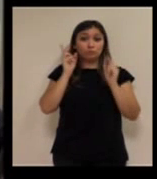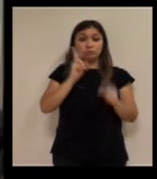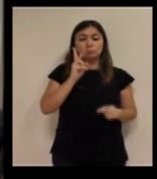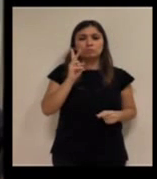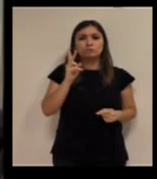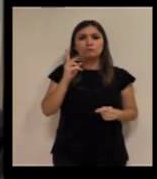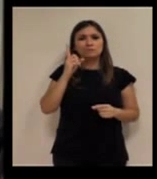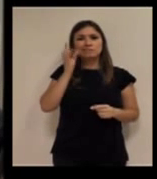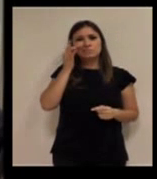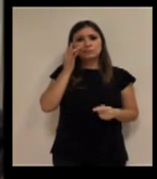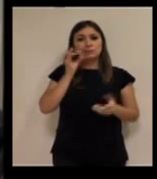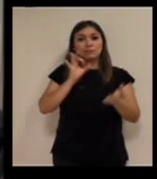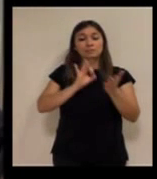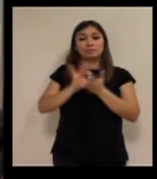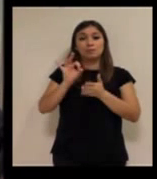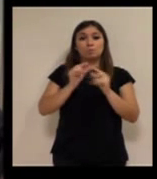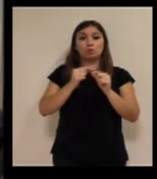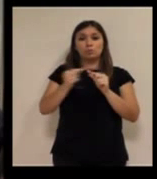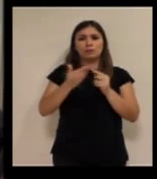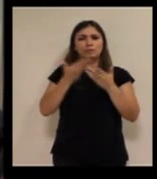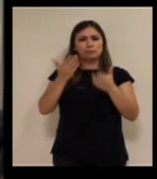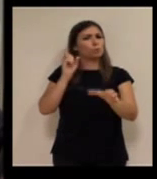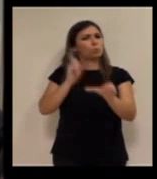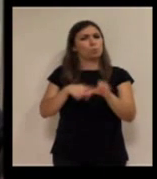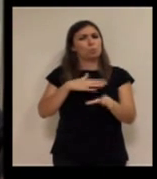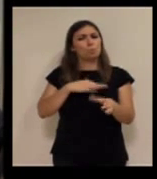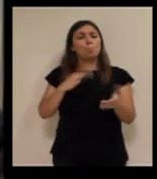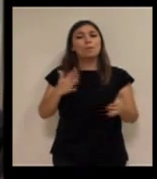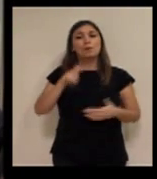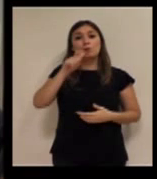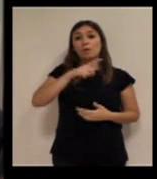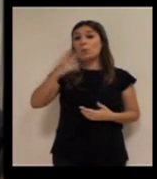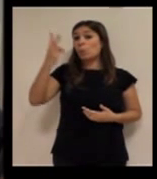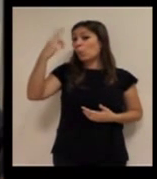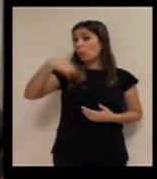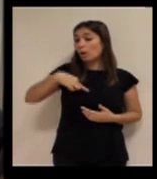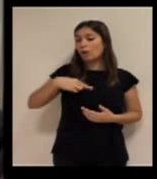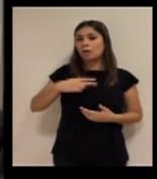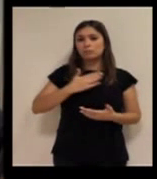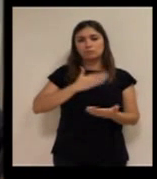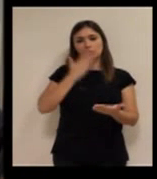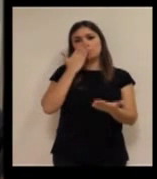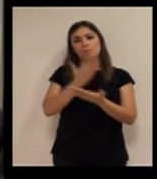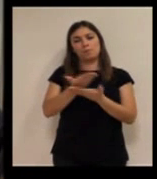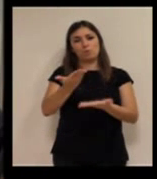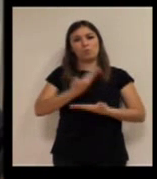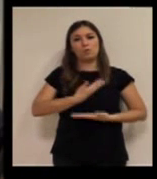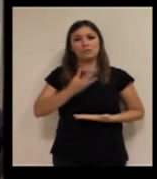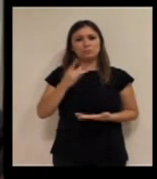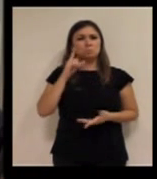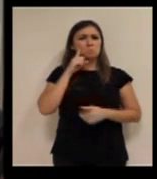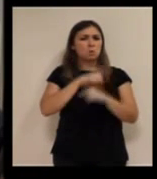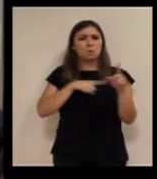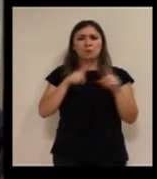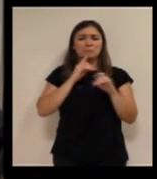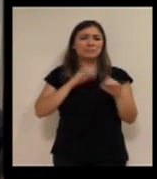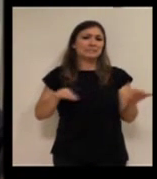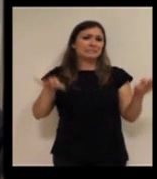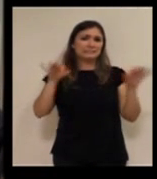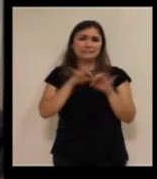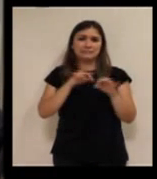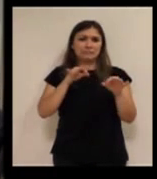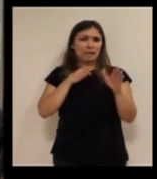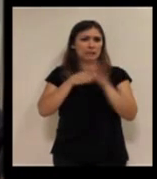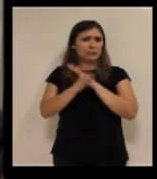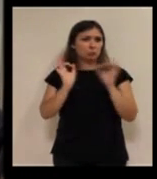dificultad auditiva realmente el acceso al servicio de teleasistencia lo tienen, porque las personas ciegas van a poder pedir ayuda. Quiero decir, eso no ha supuesto